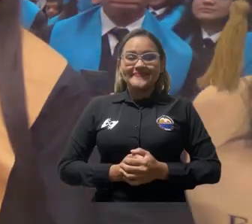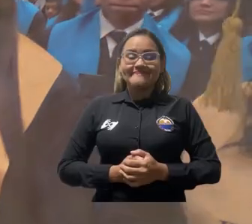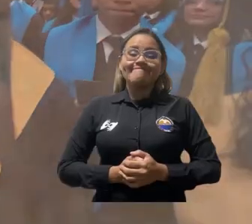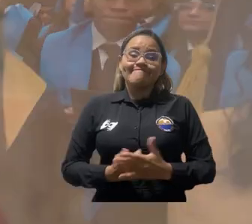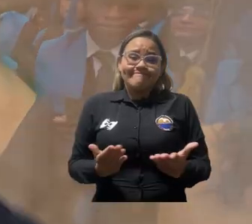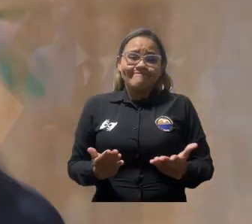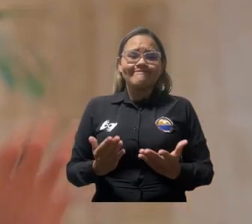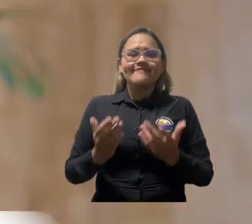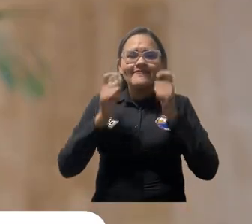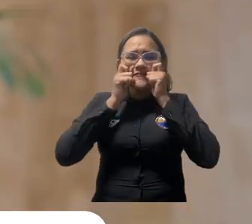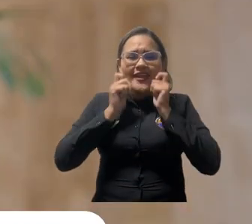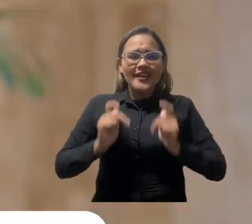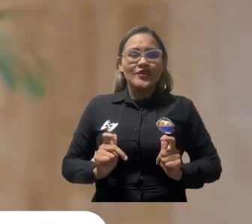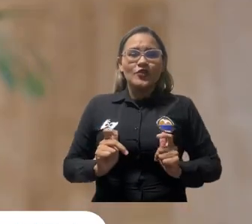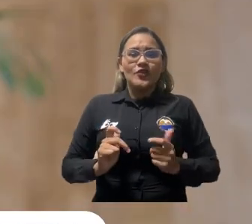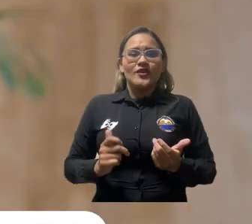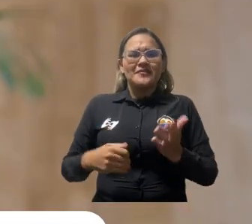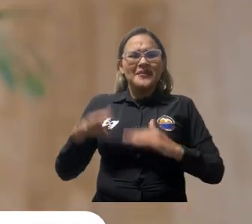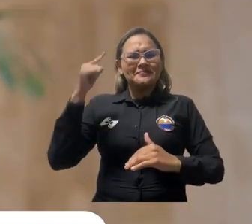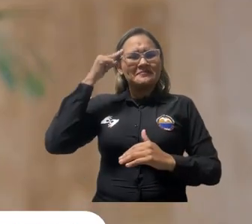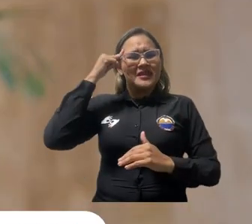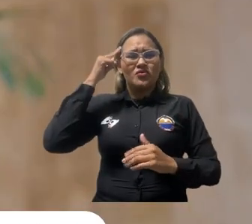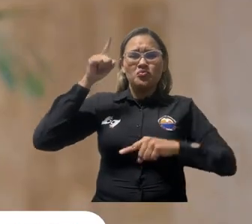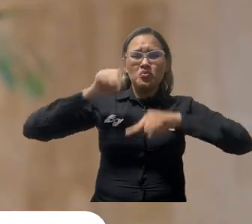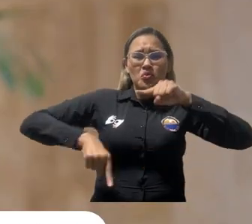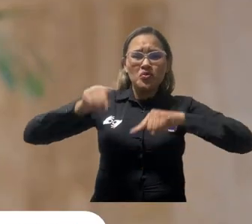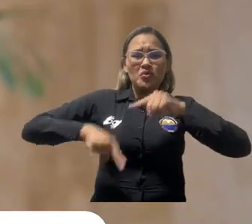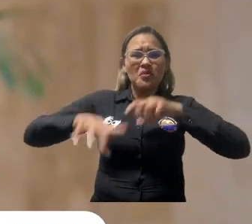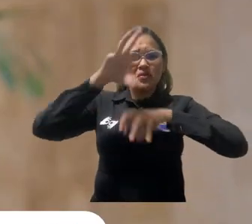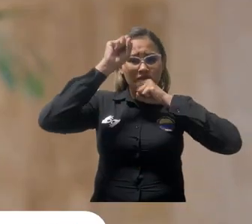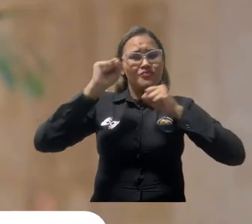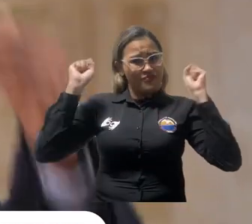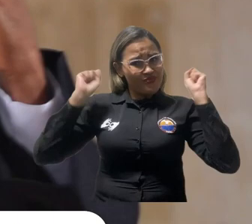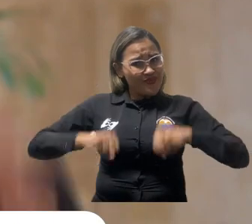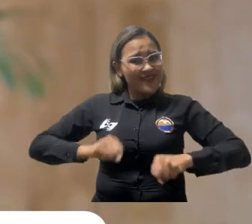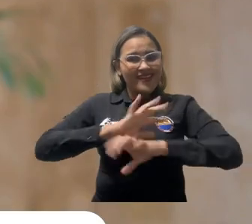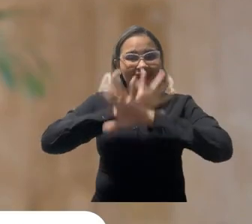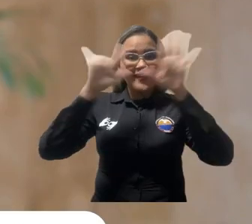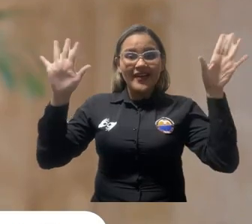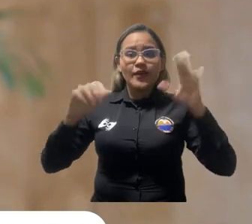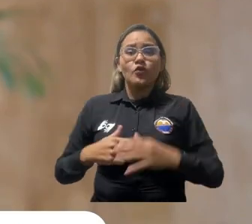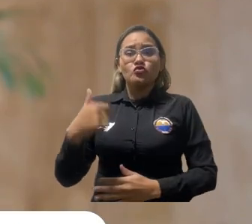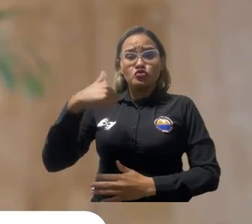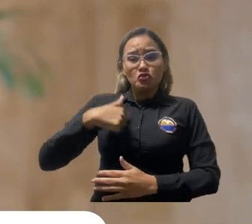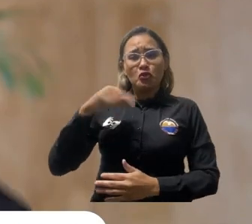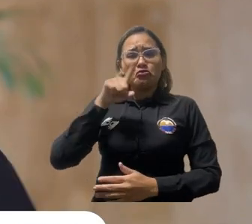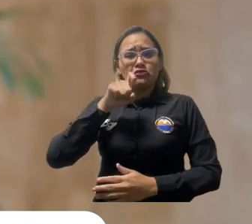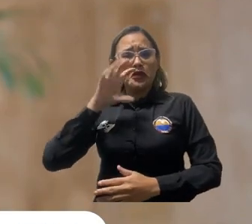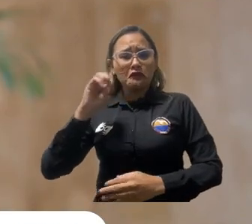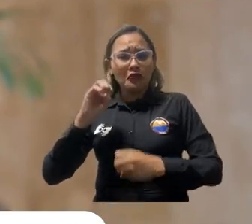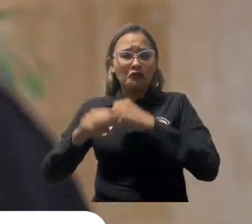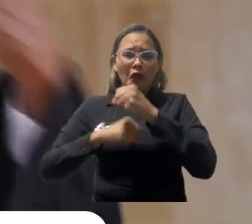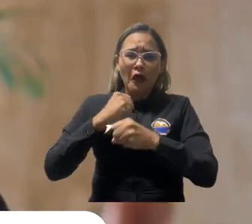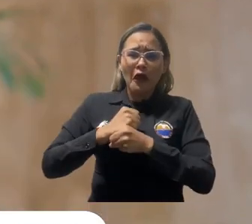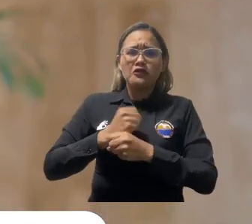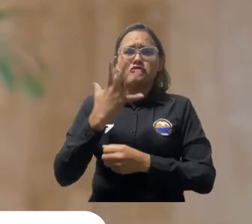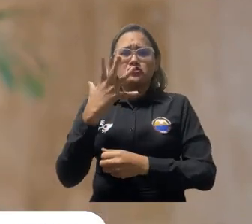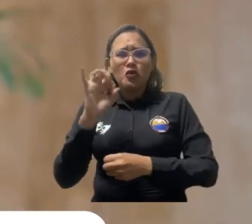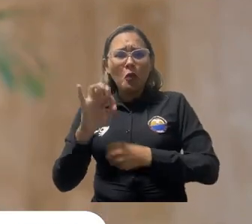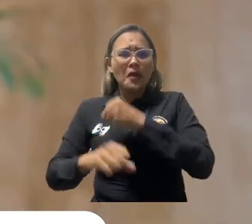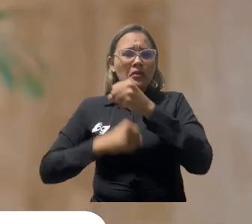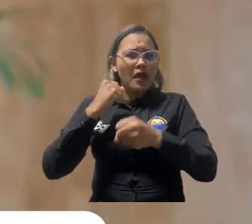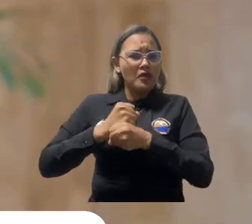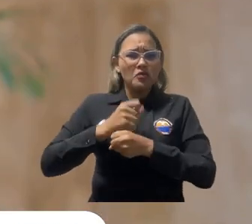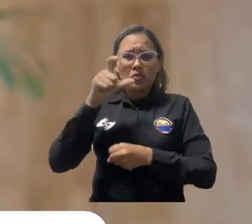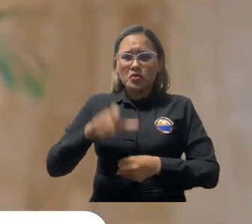El ser humano no tiene limitación de aprendizaje. Una persona de 60, 50 años